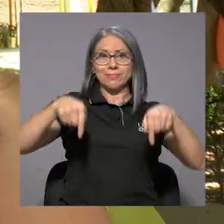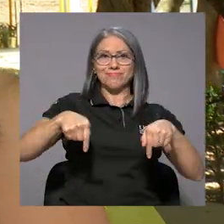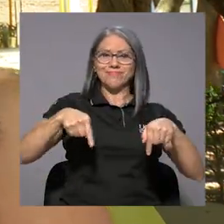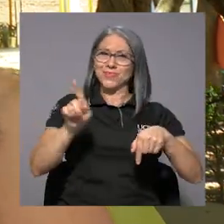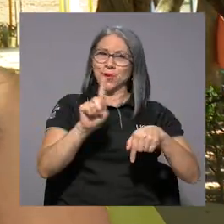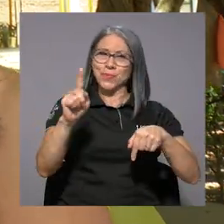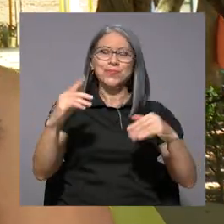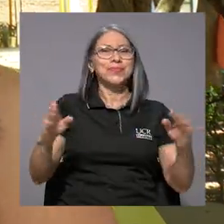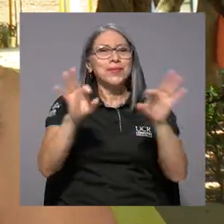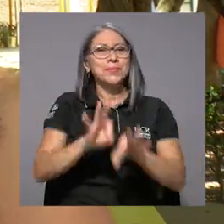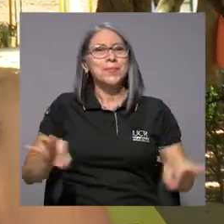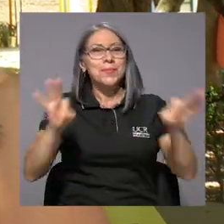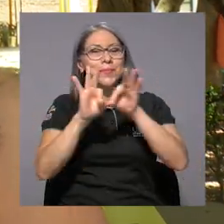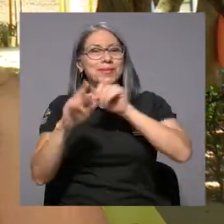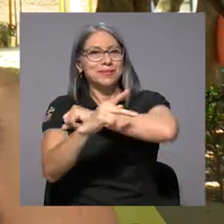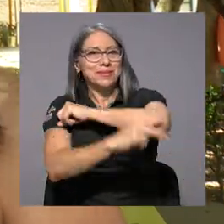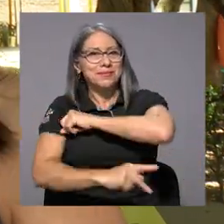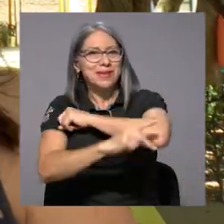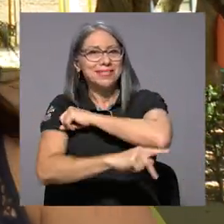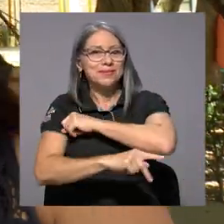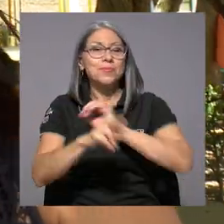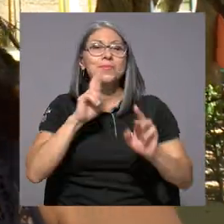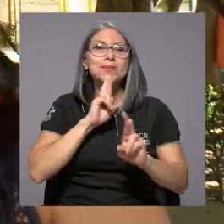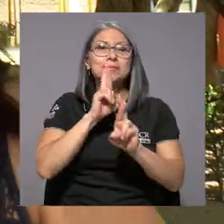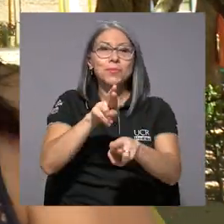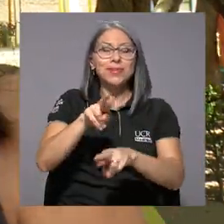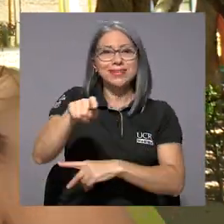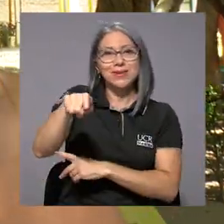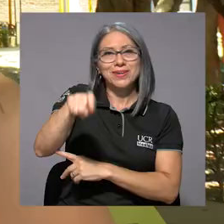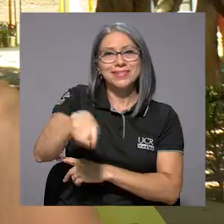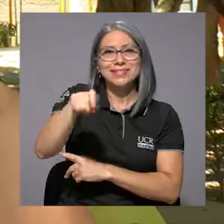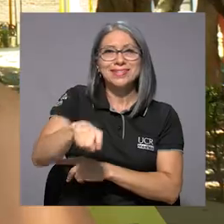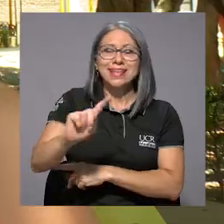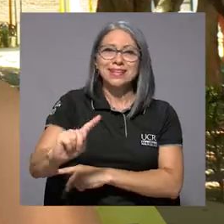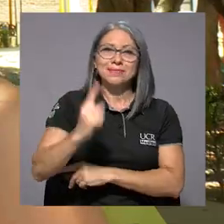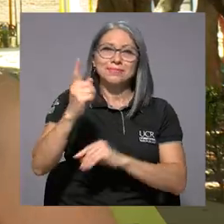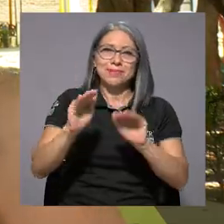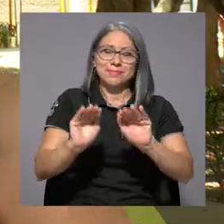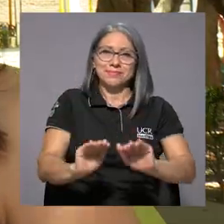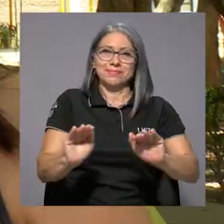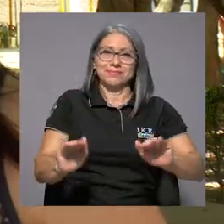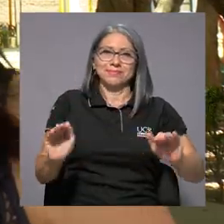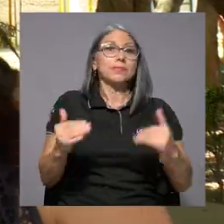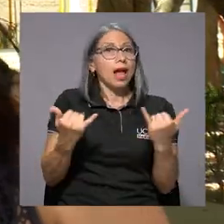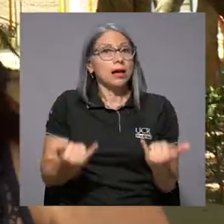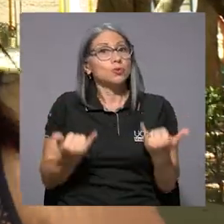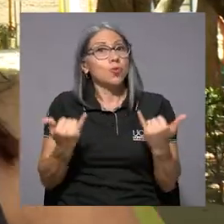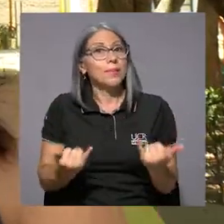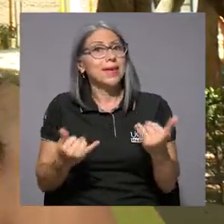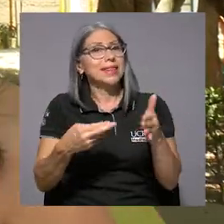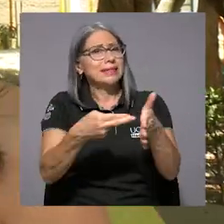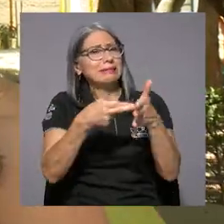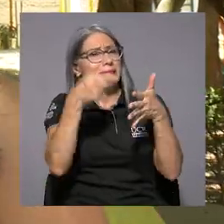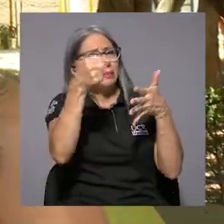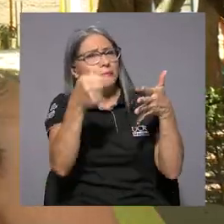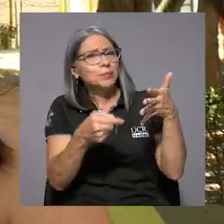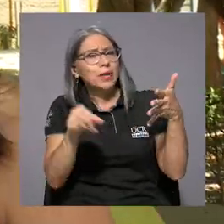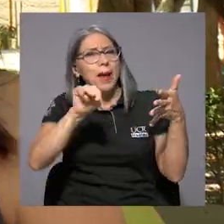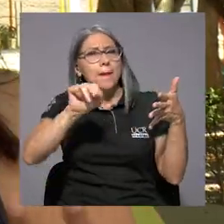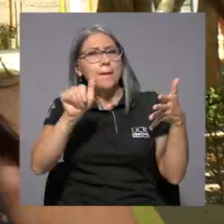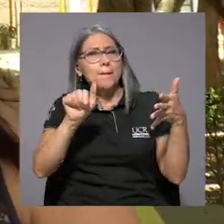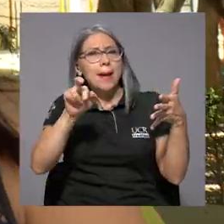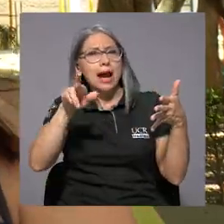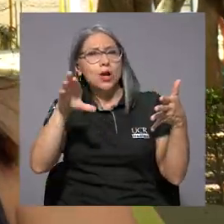región sino para un país porque responde a una necesidad de la primera infancia actualmente el marco de